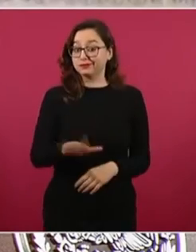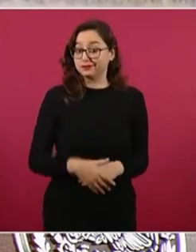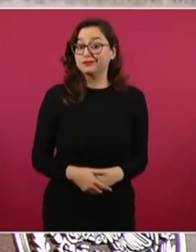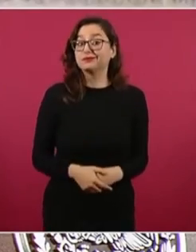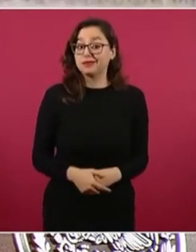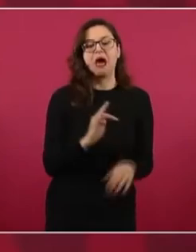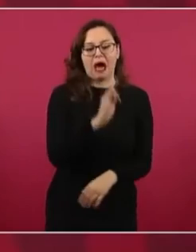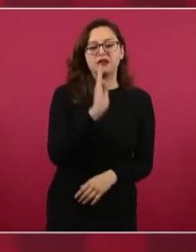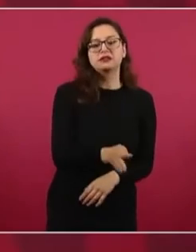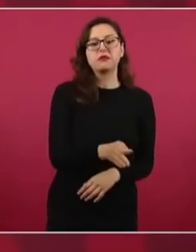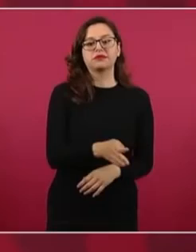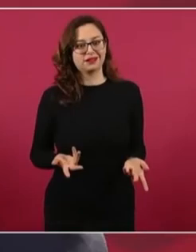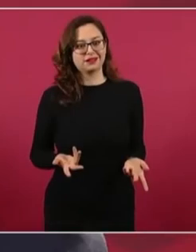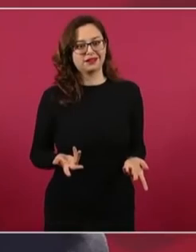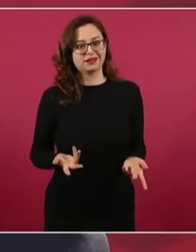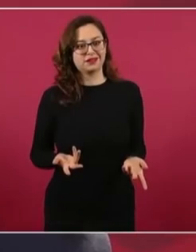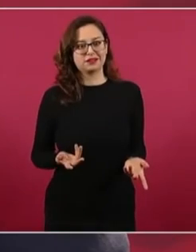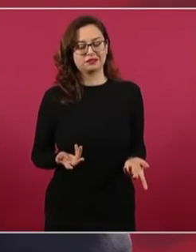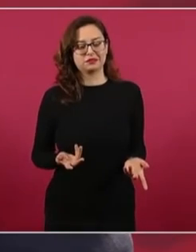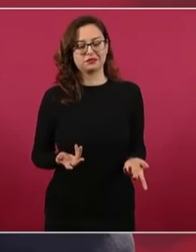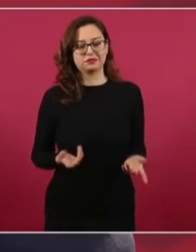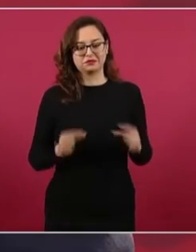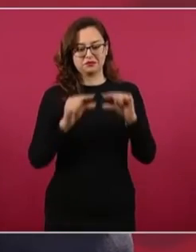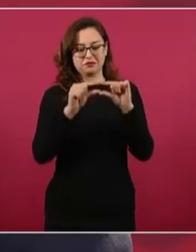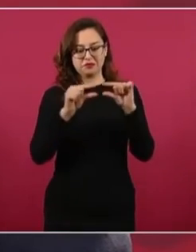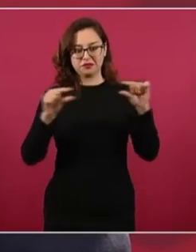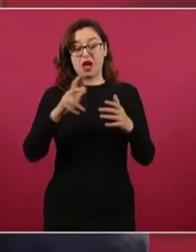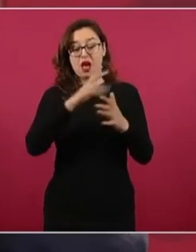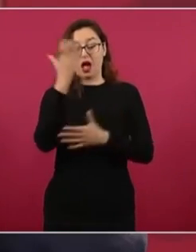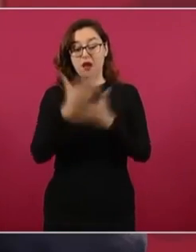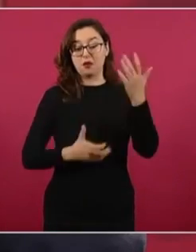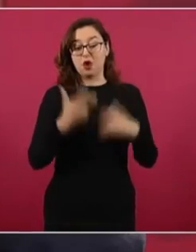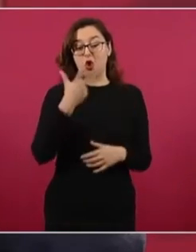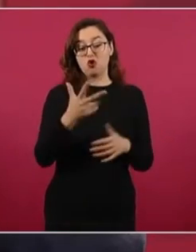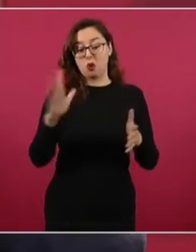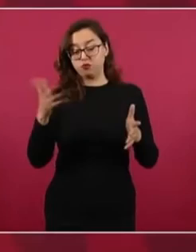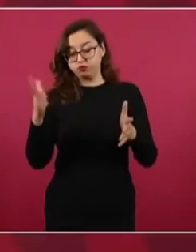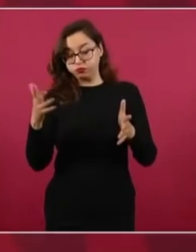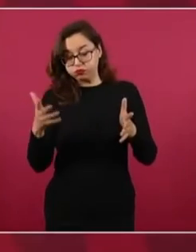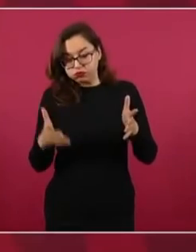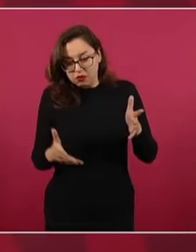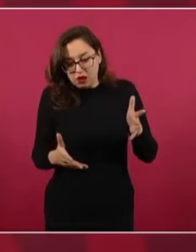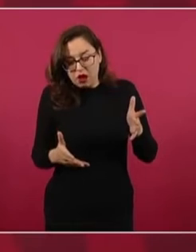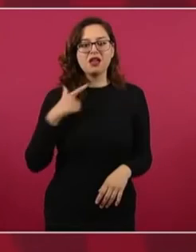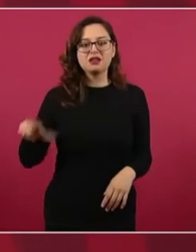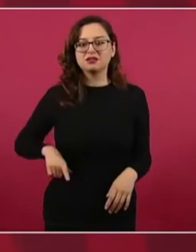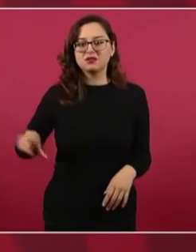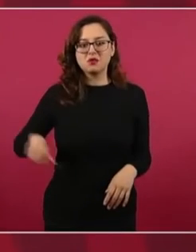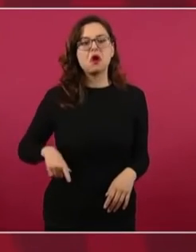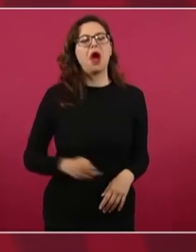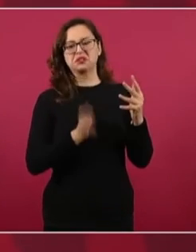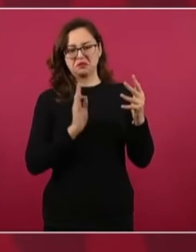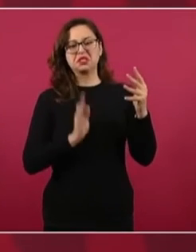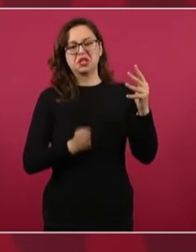conocer ese texto. Así de grueso era ese capítulo y se entregaba todo, como lo hicieron con